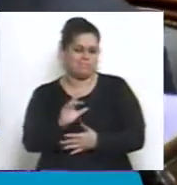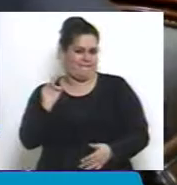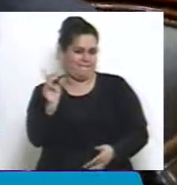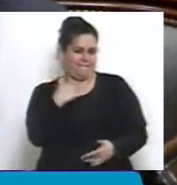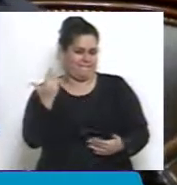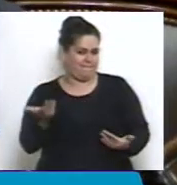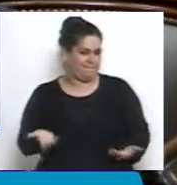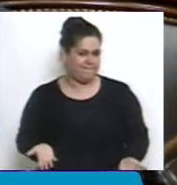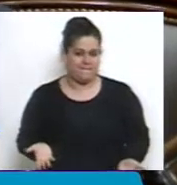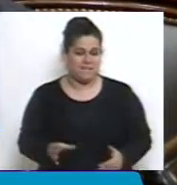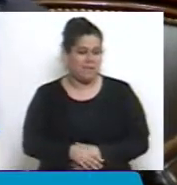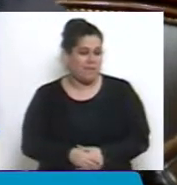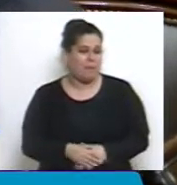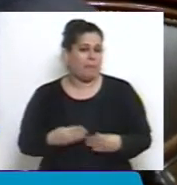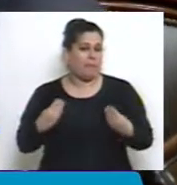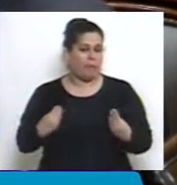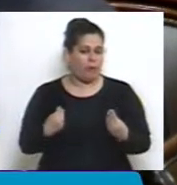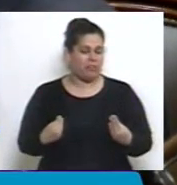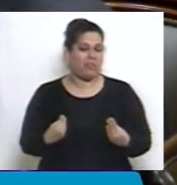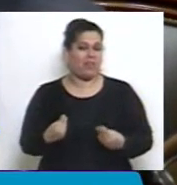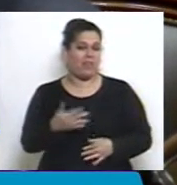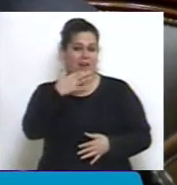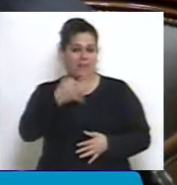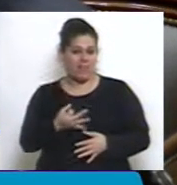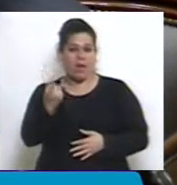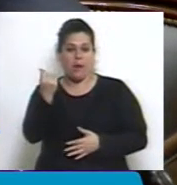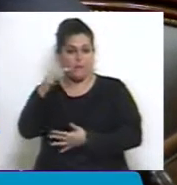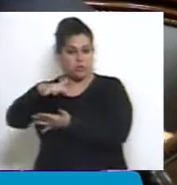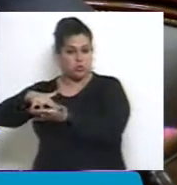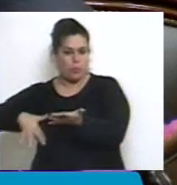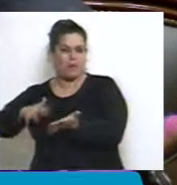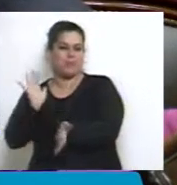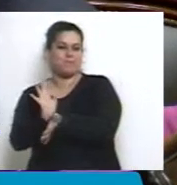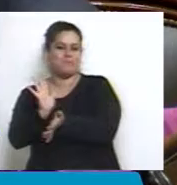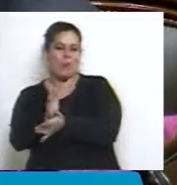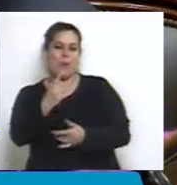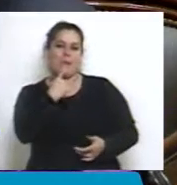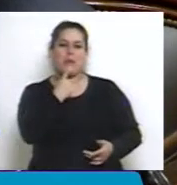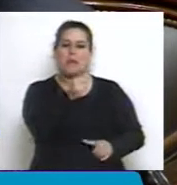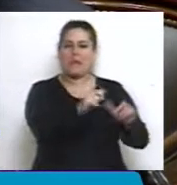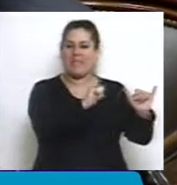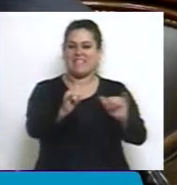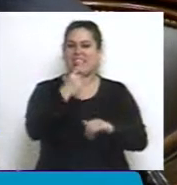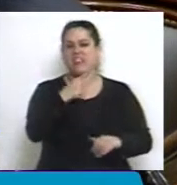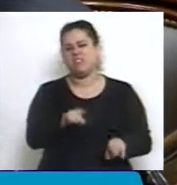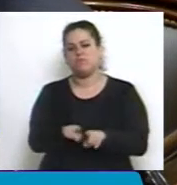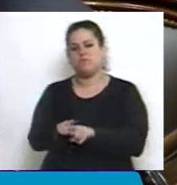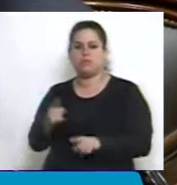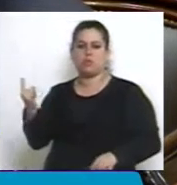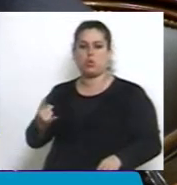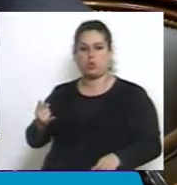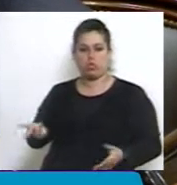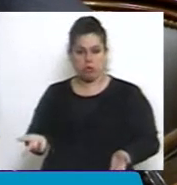porque es un presupuesto, como dicen los pibes, trucho y además es